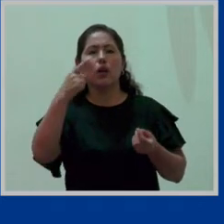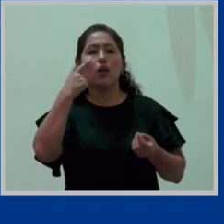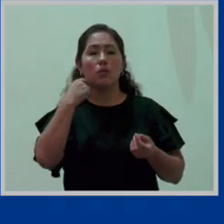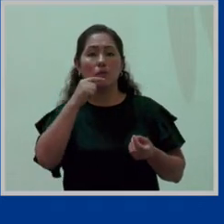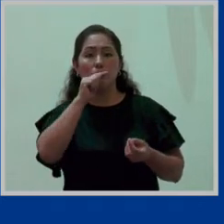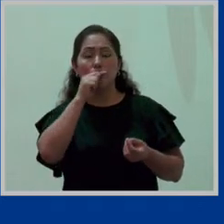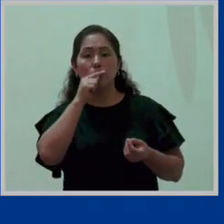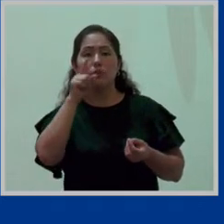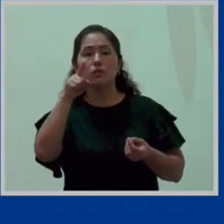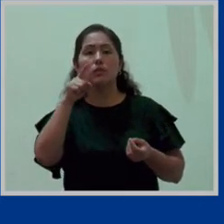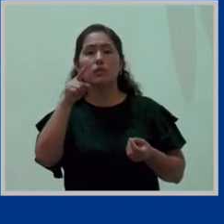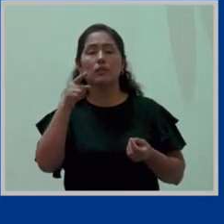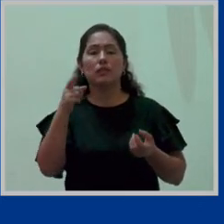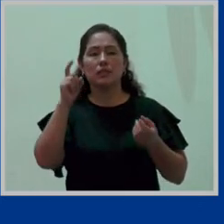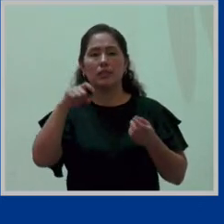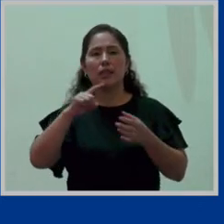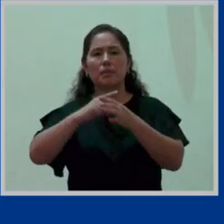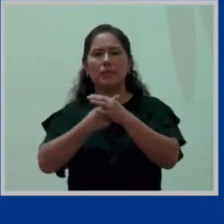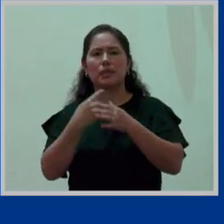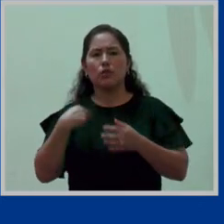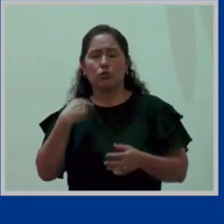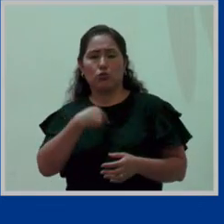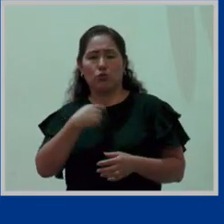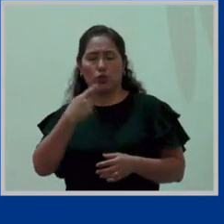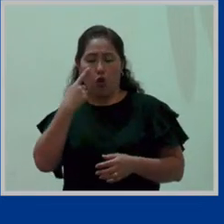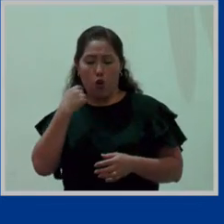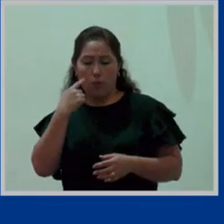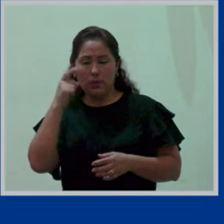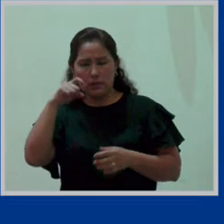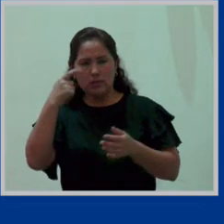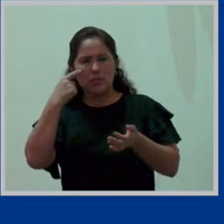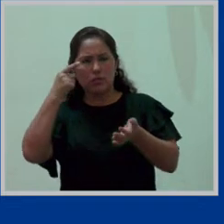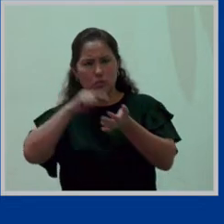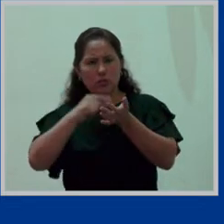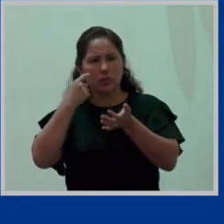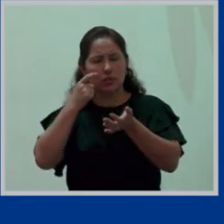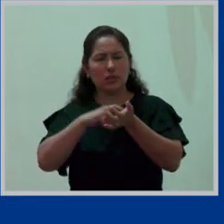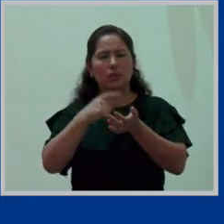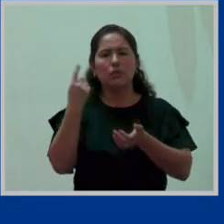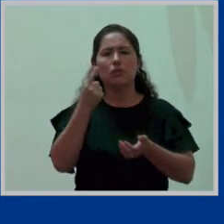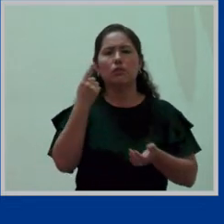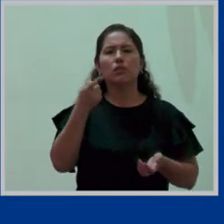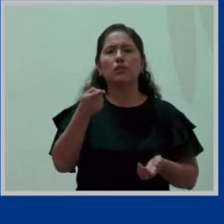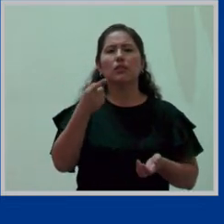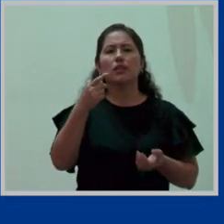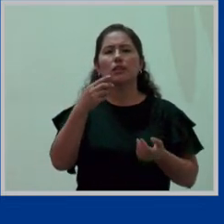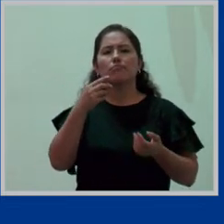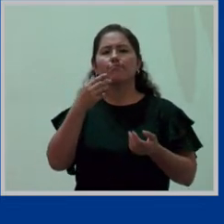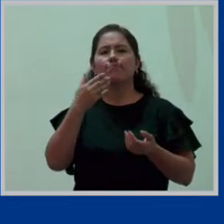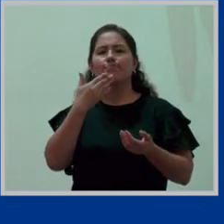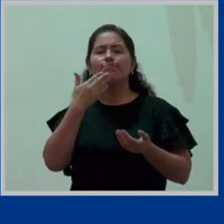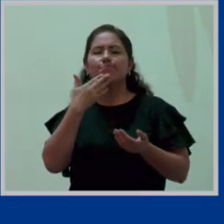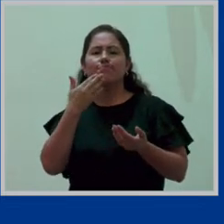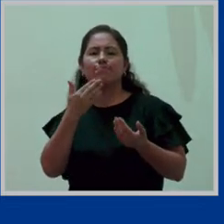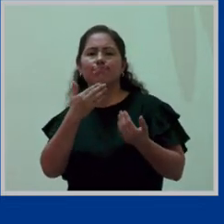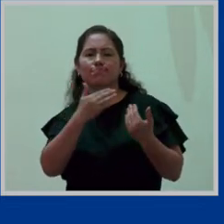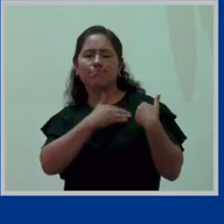mujeres, sobre todo, empezando por nosotros los varones, reconozcamos que solamente va a ser posible en la medida que